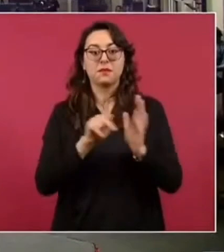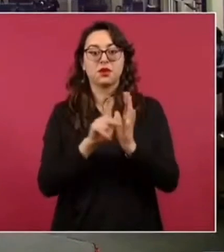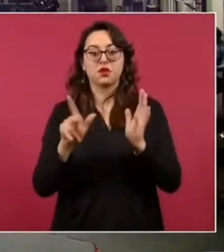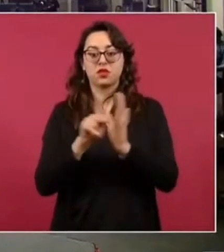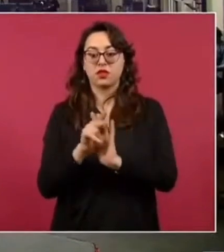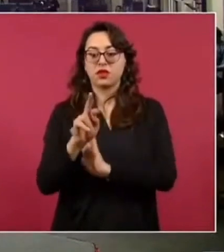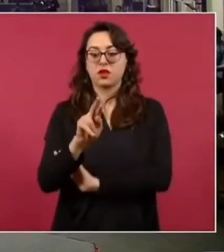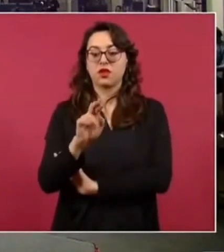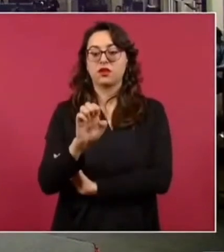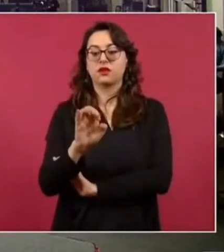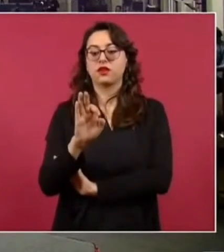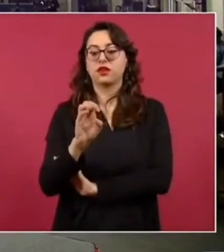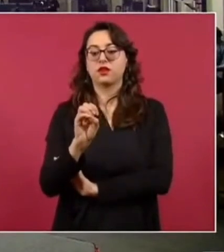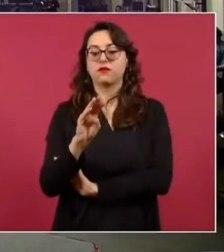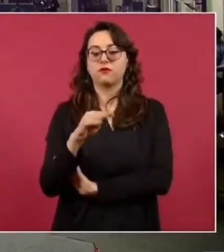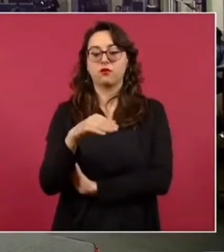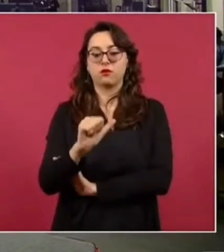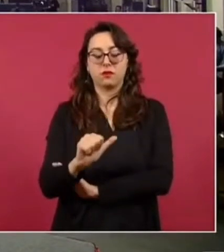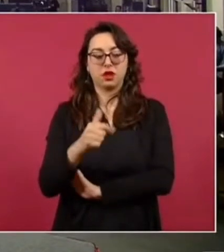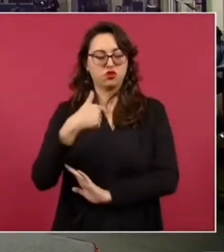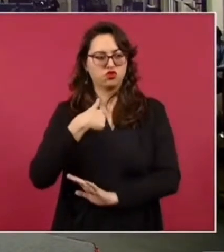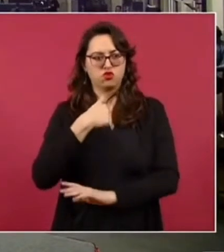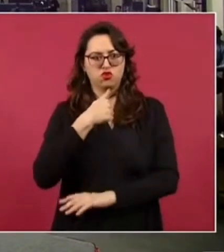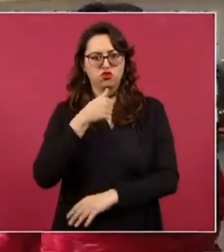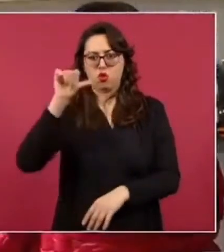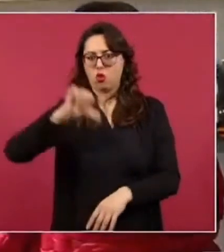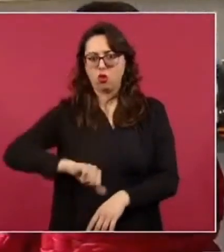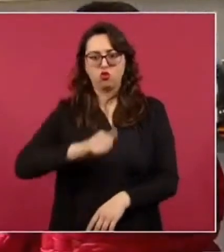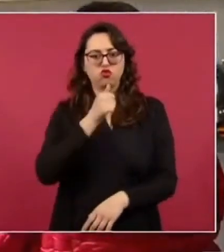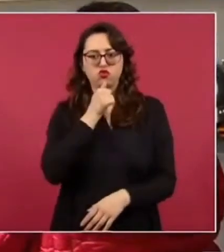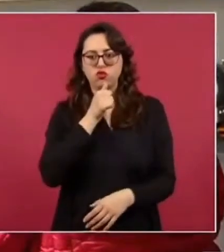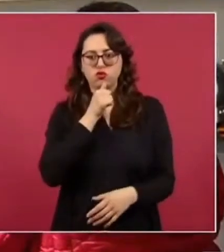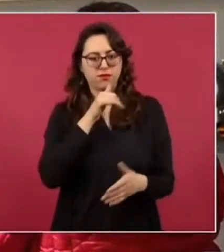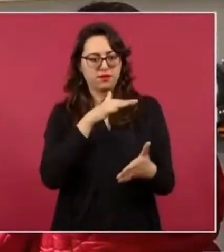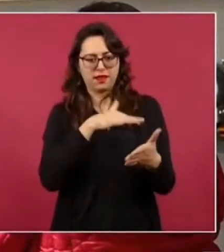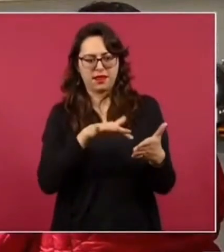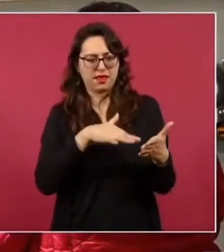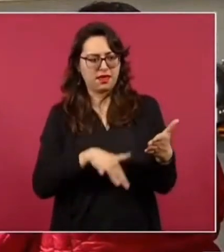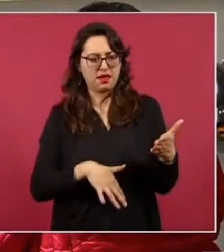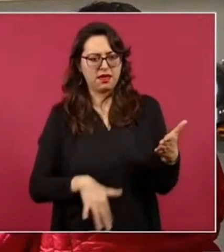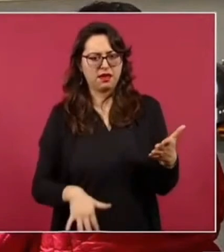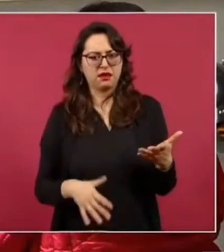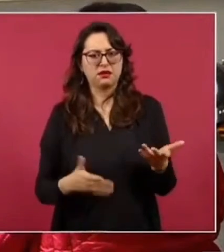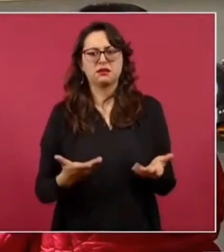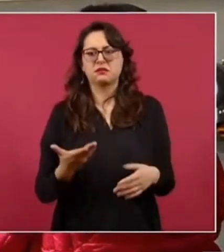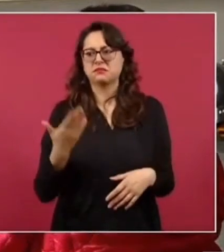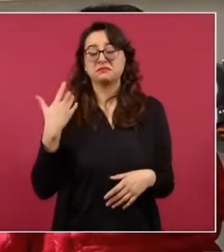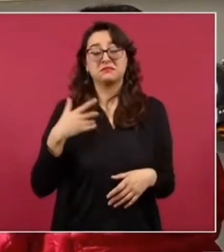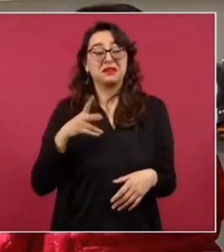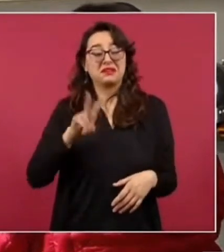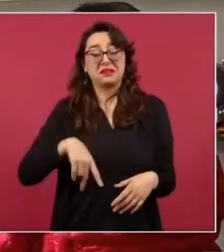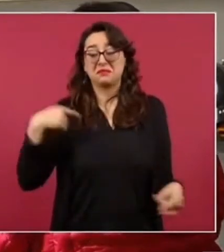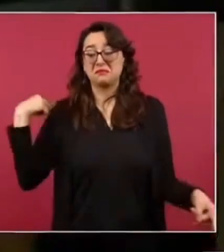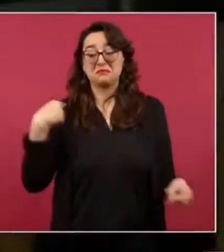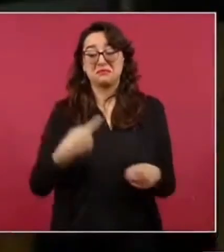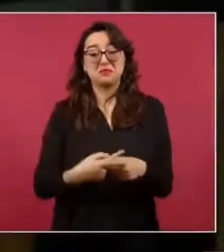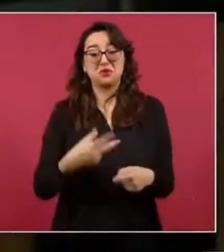pero estoy seguro a ver pon el Reforma creo que de ayer o de antier ¿cuándo fue esto? Ayer.